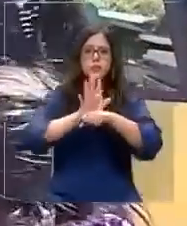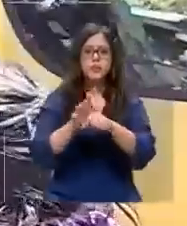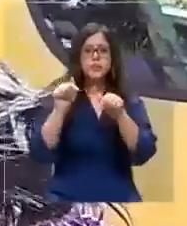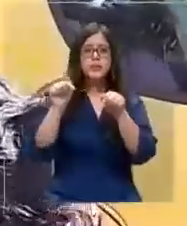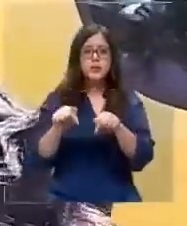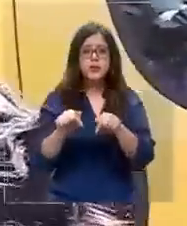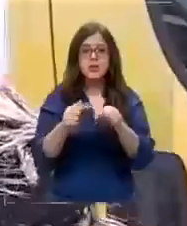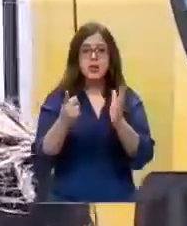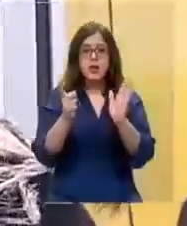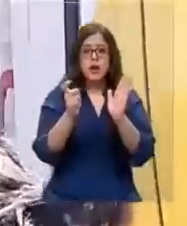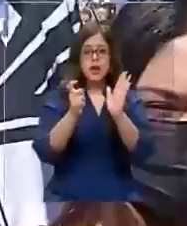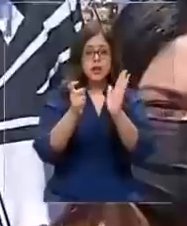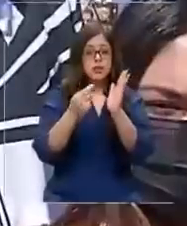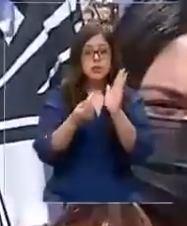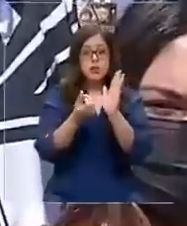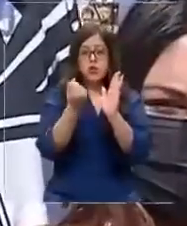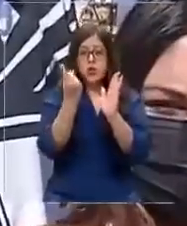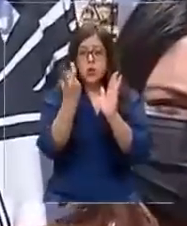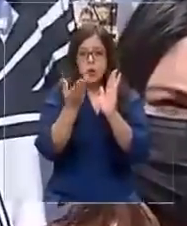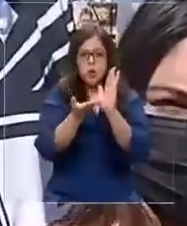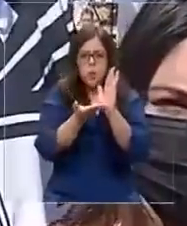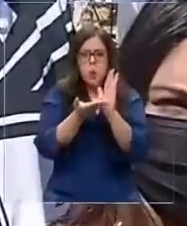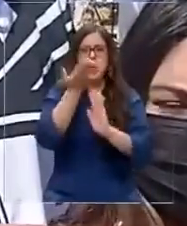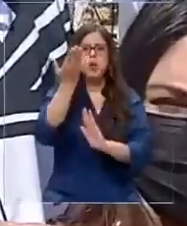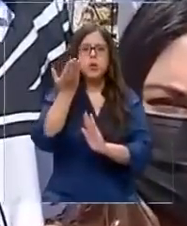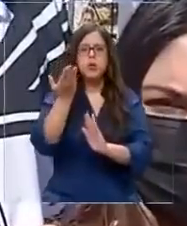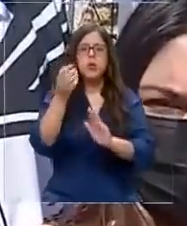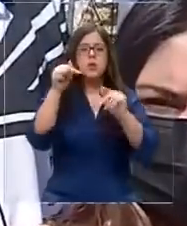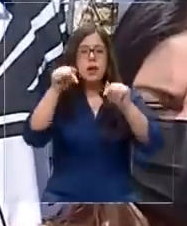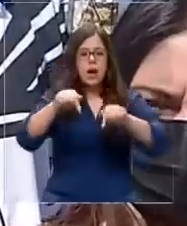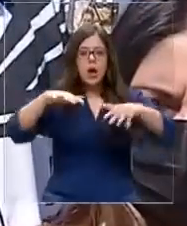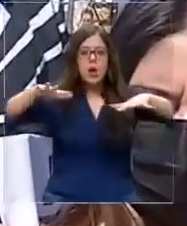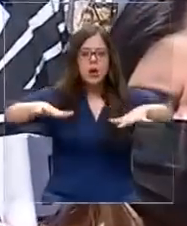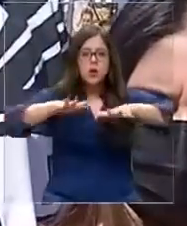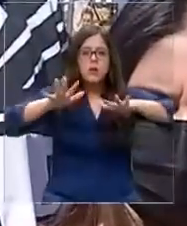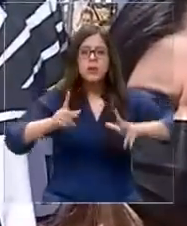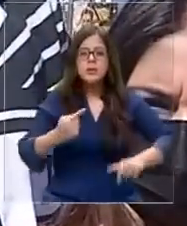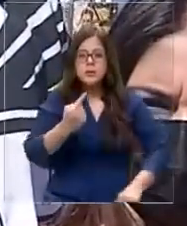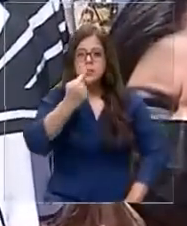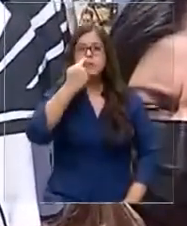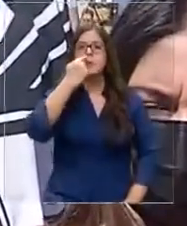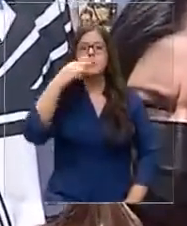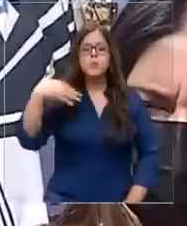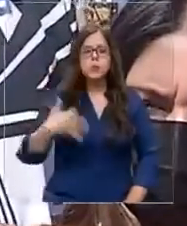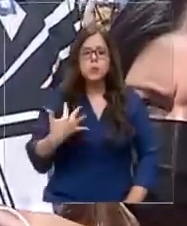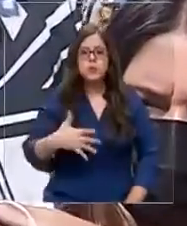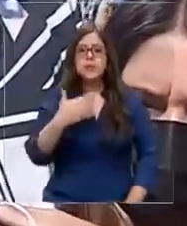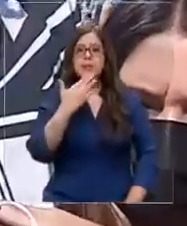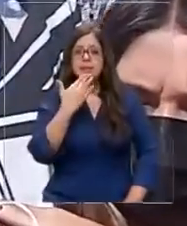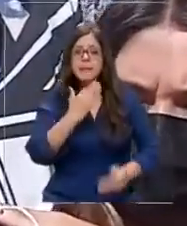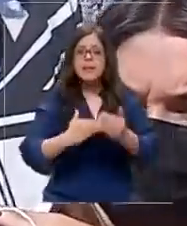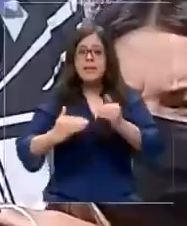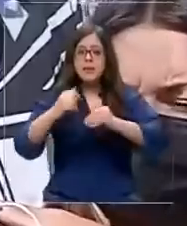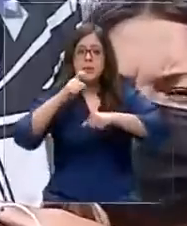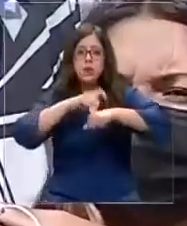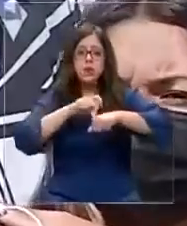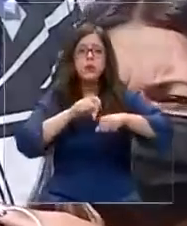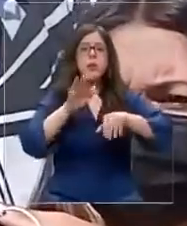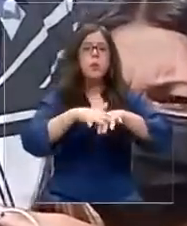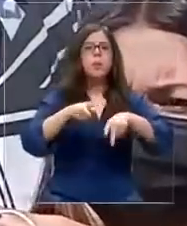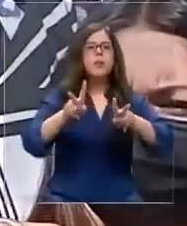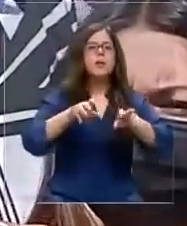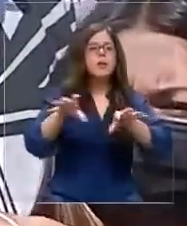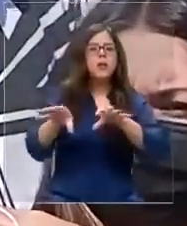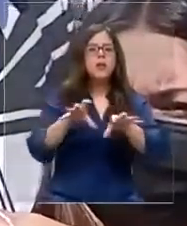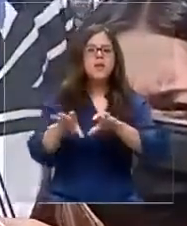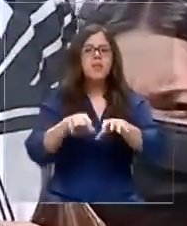de estos picos históricos. No tiene sentido que nosotros estemos haciendo un esfuerzo de testeo gigante. Y al mismo tiempo estemos permitiendo actividades que